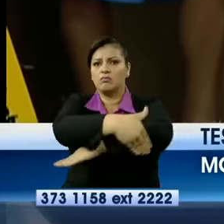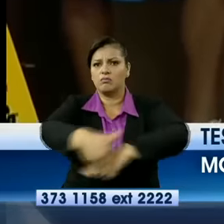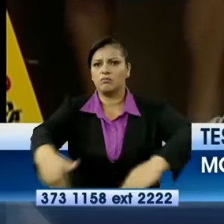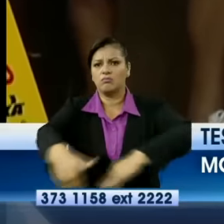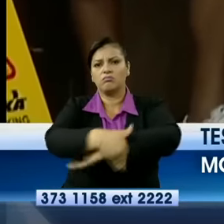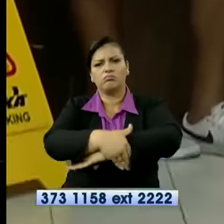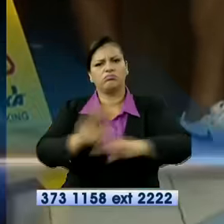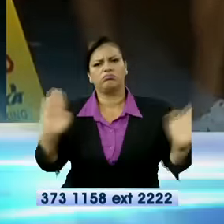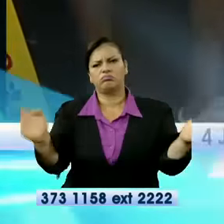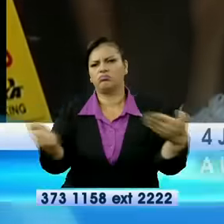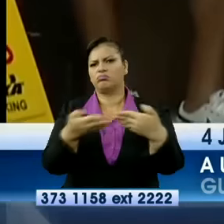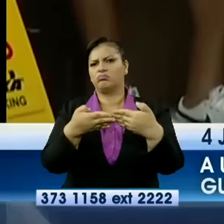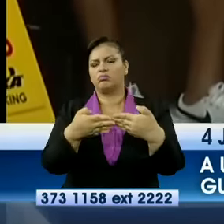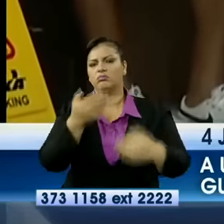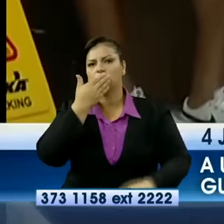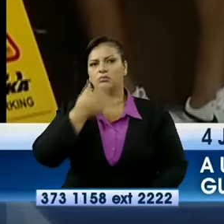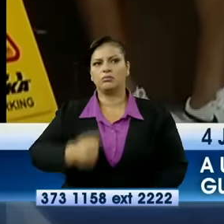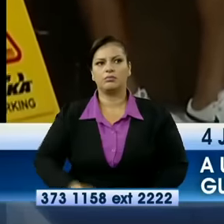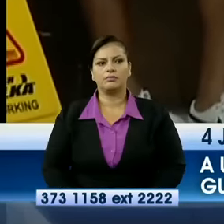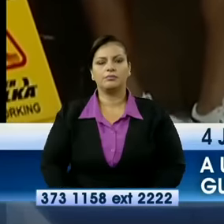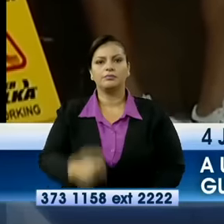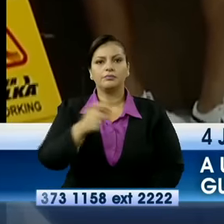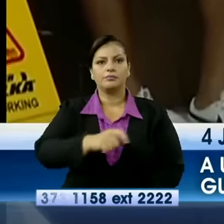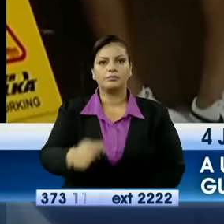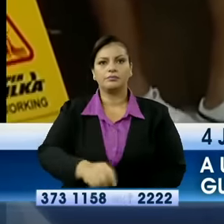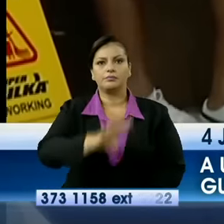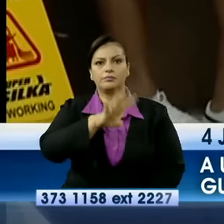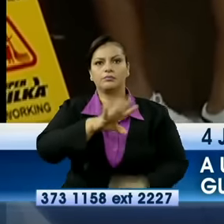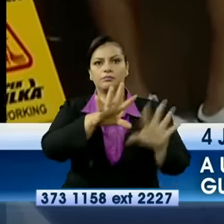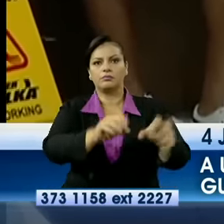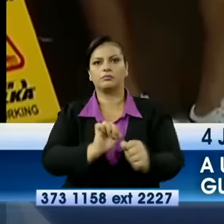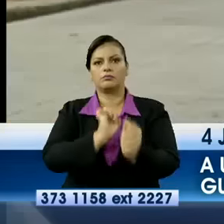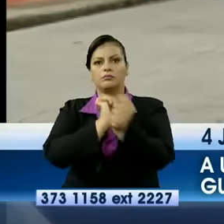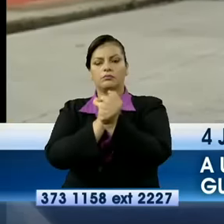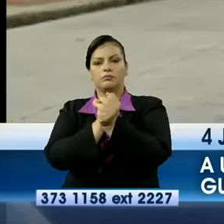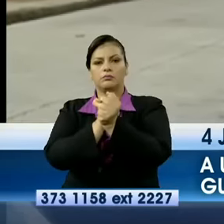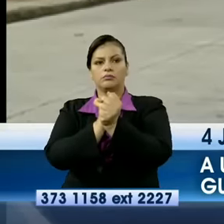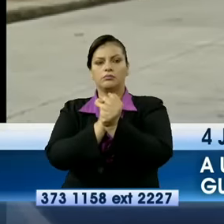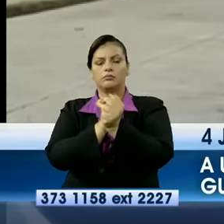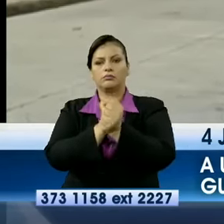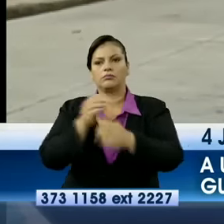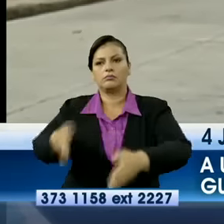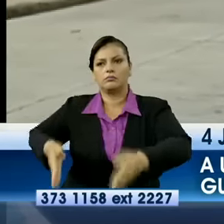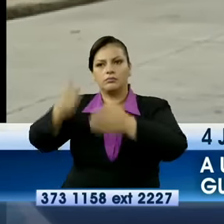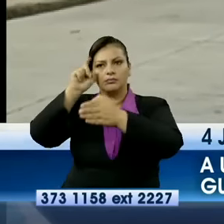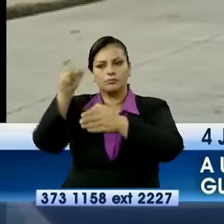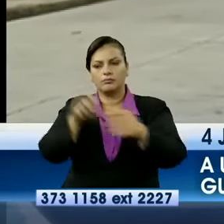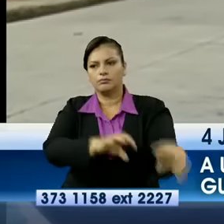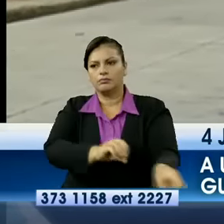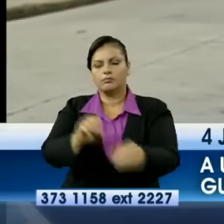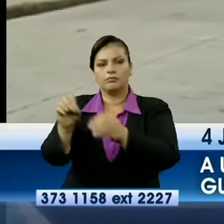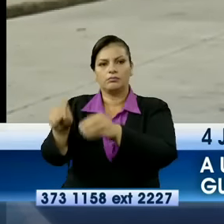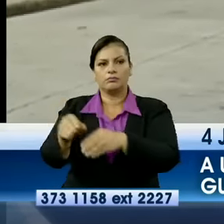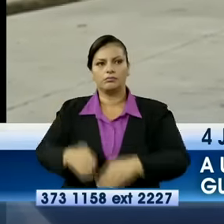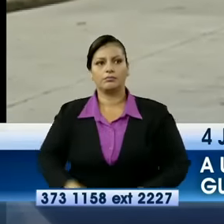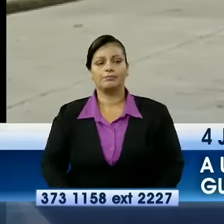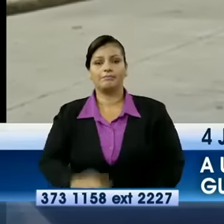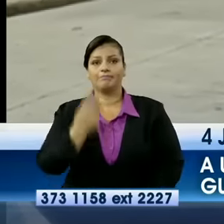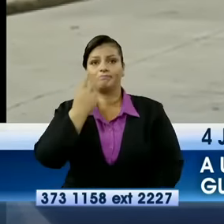Hubo cuatro detenidos que fueron llevados a la Fiscalía de Flagrancia. Algunas viviendas de los esteros